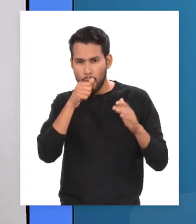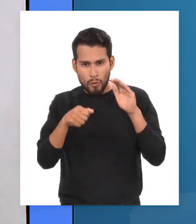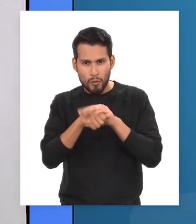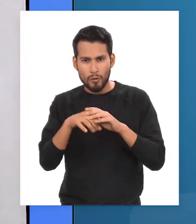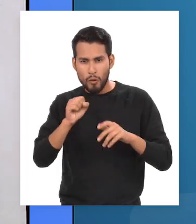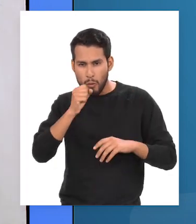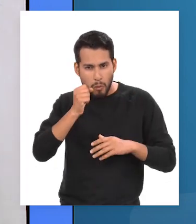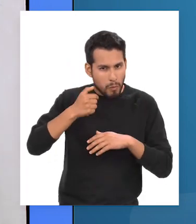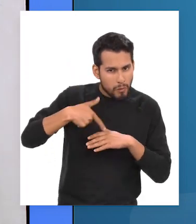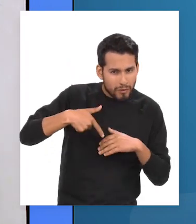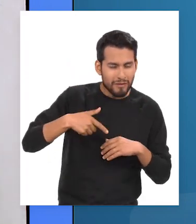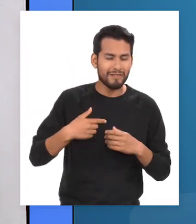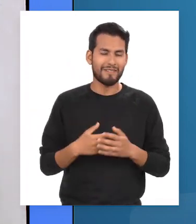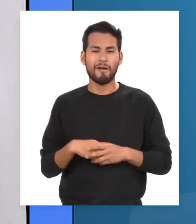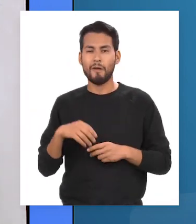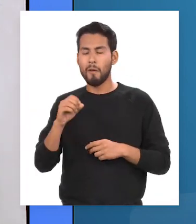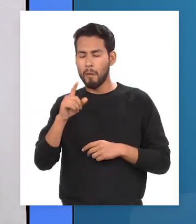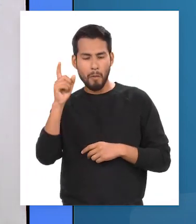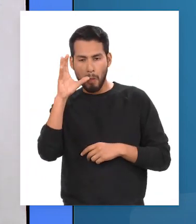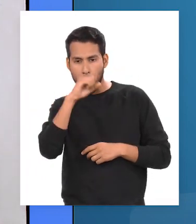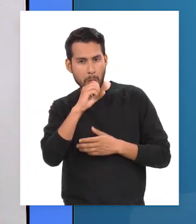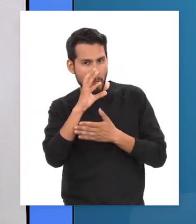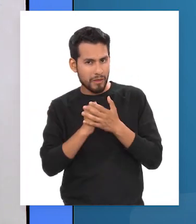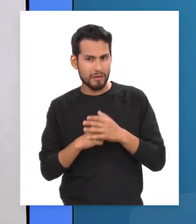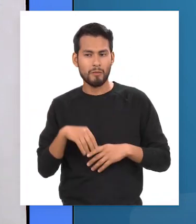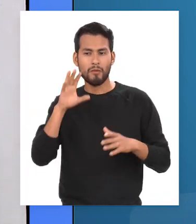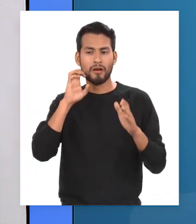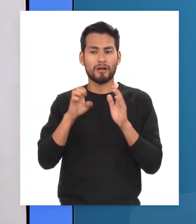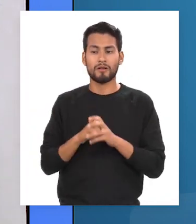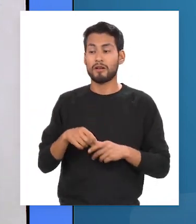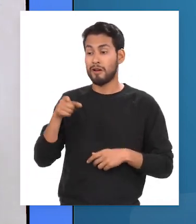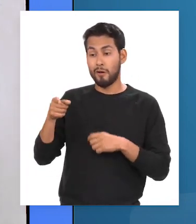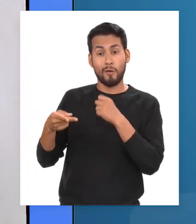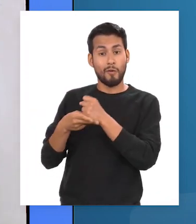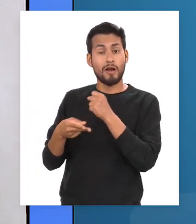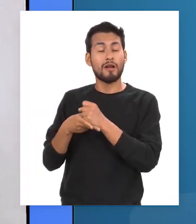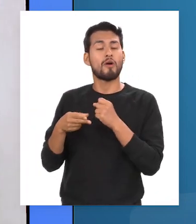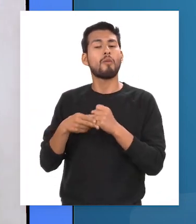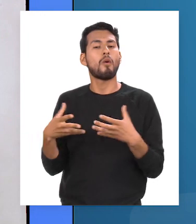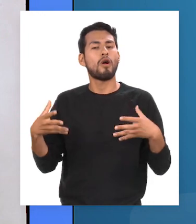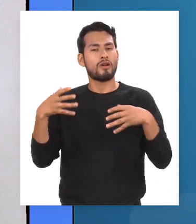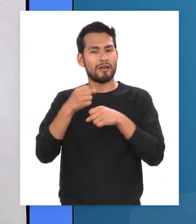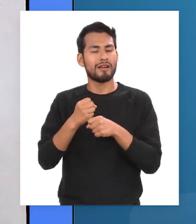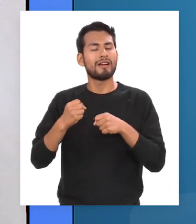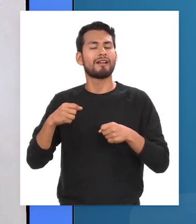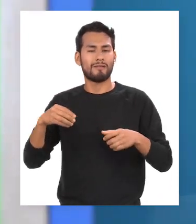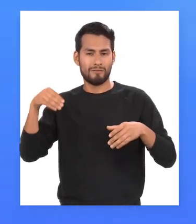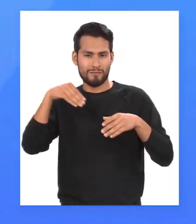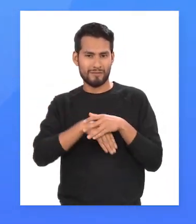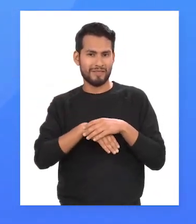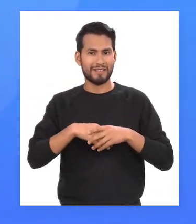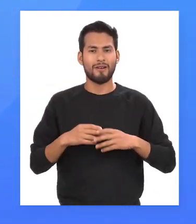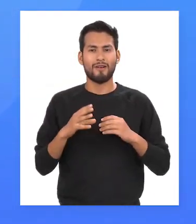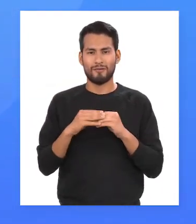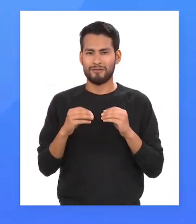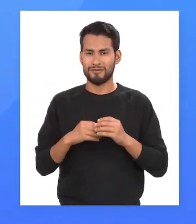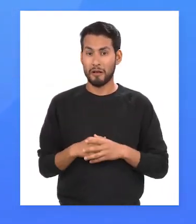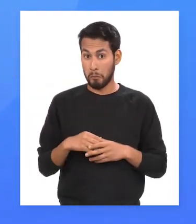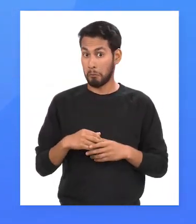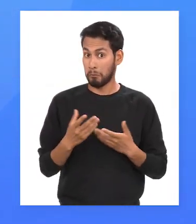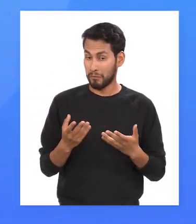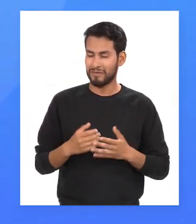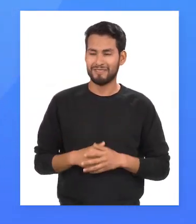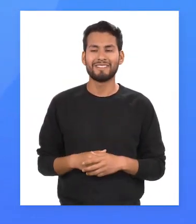o, mejor dicho, está ausente. Sin cambiar la oración diremos, guarda unas frutas en su mochila. Veamos otra